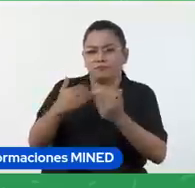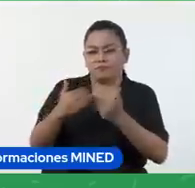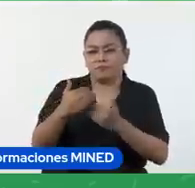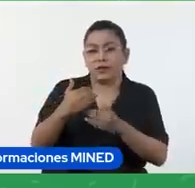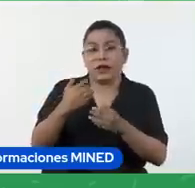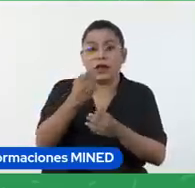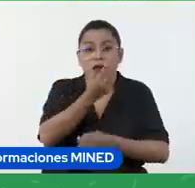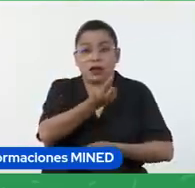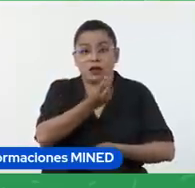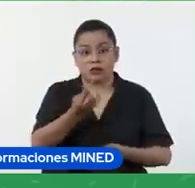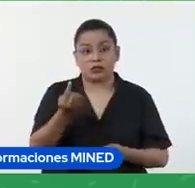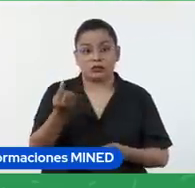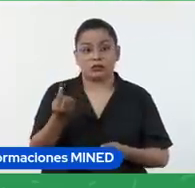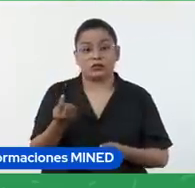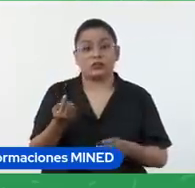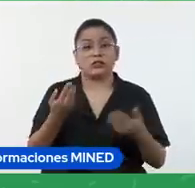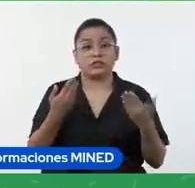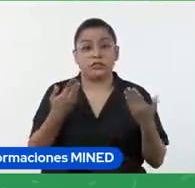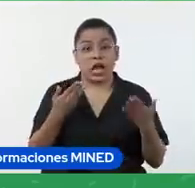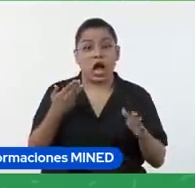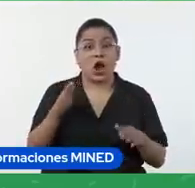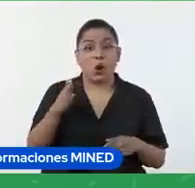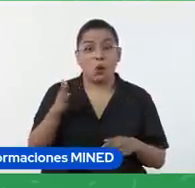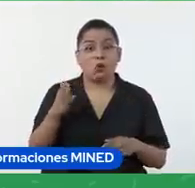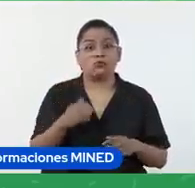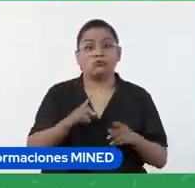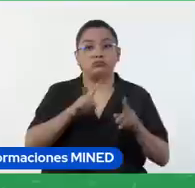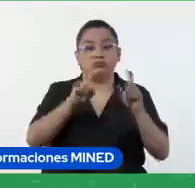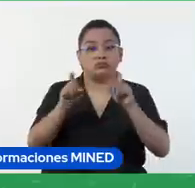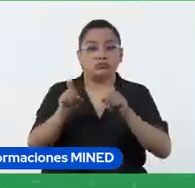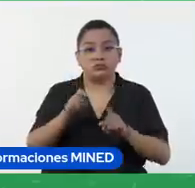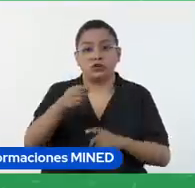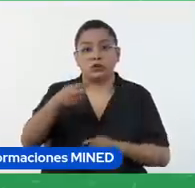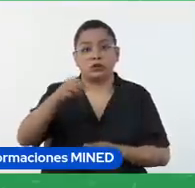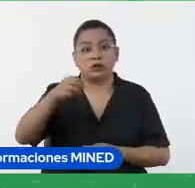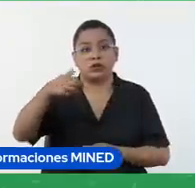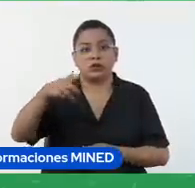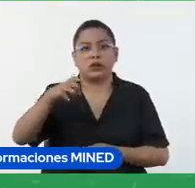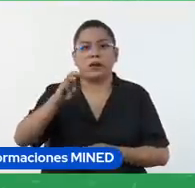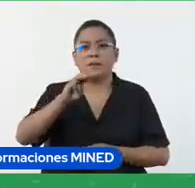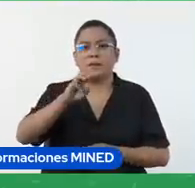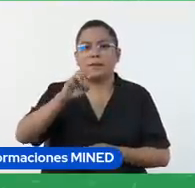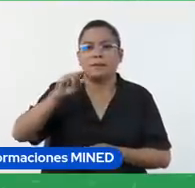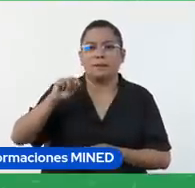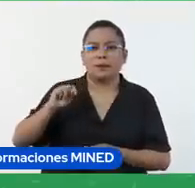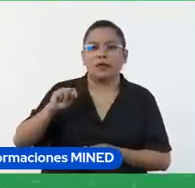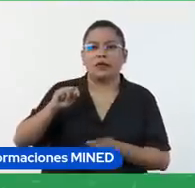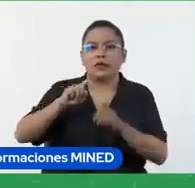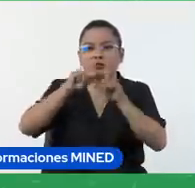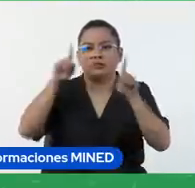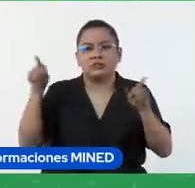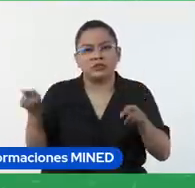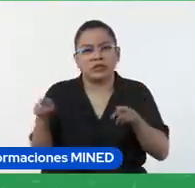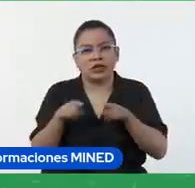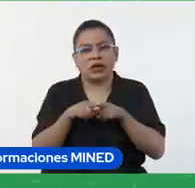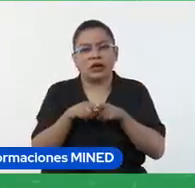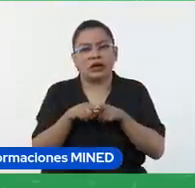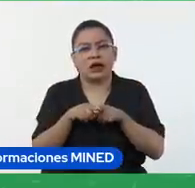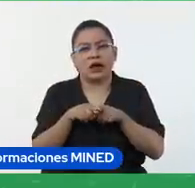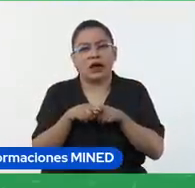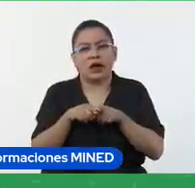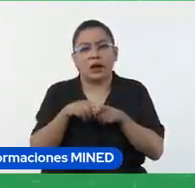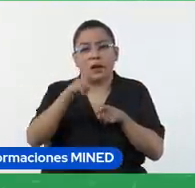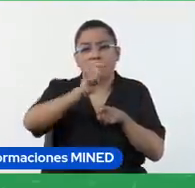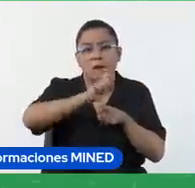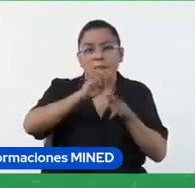personas que han utilizado ya formularios de google me jambor para